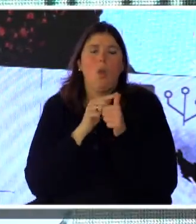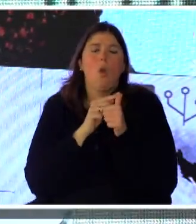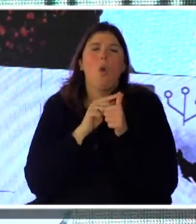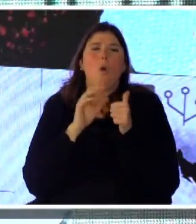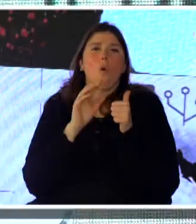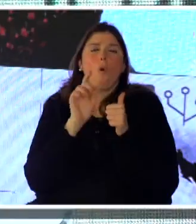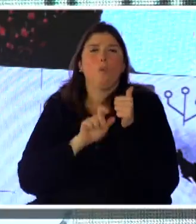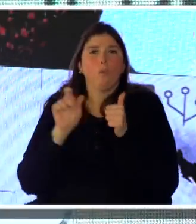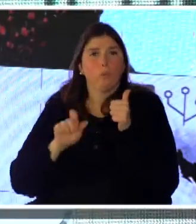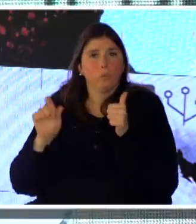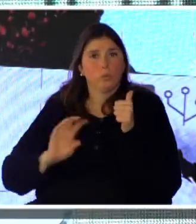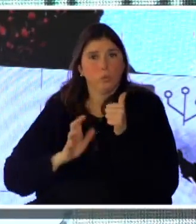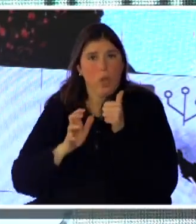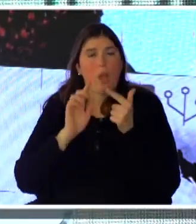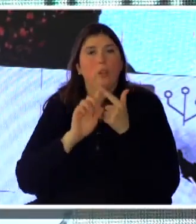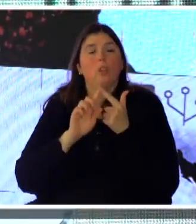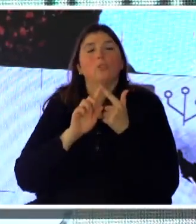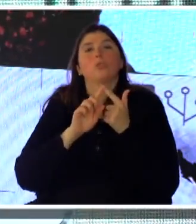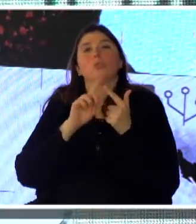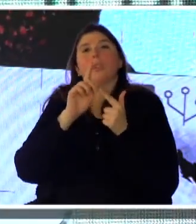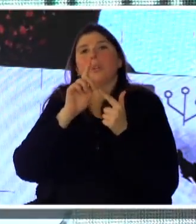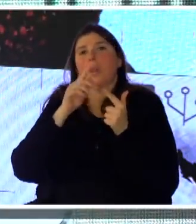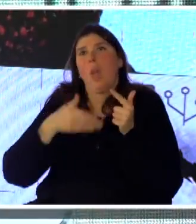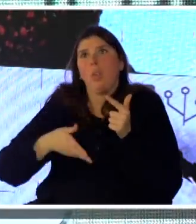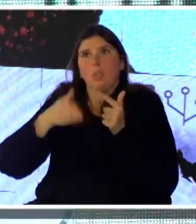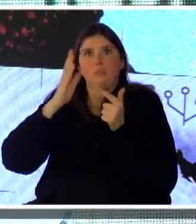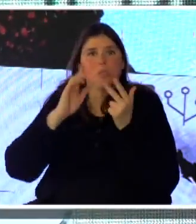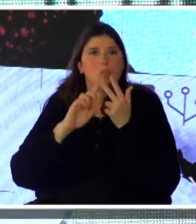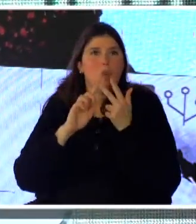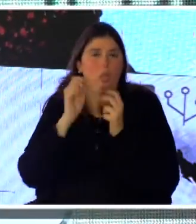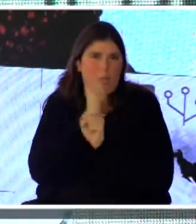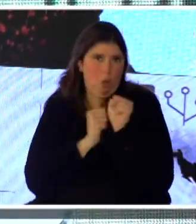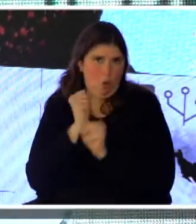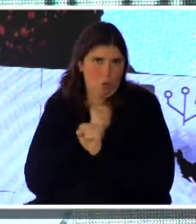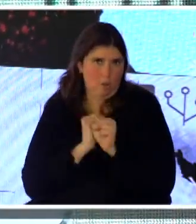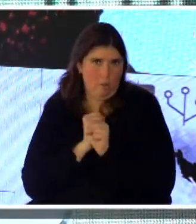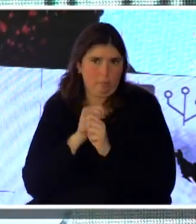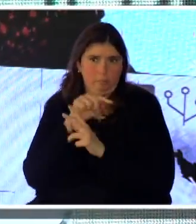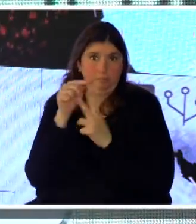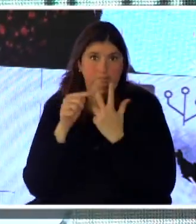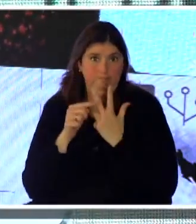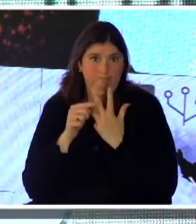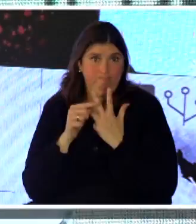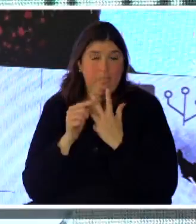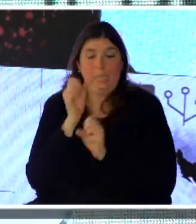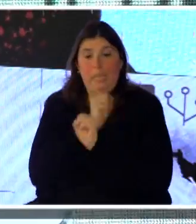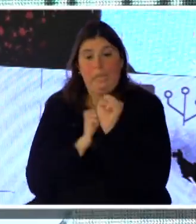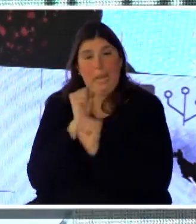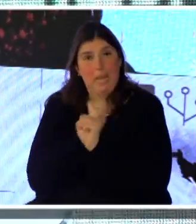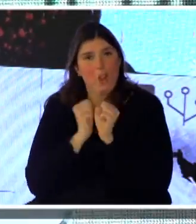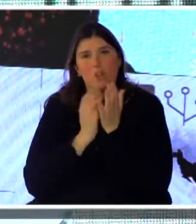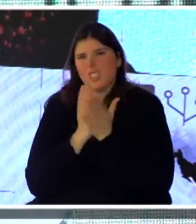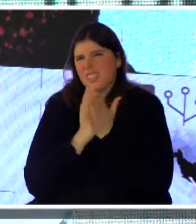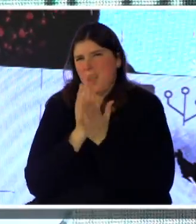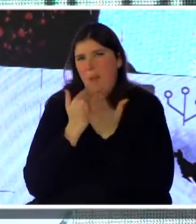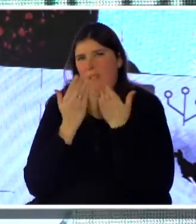y un aspecto tecnológico también. Ahora bien, siempre los ingenieros acostumbrados, siempre hablamos de